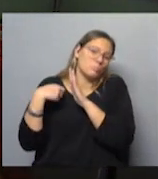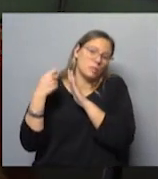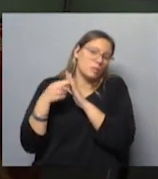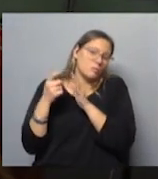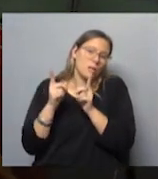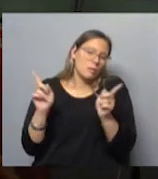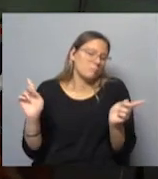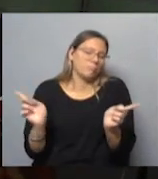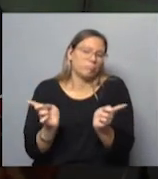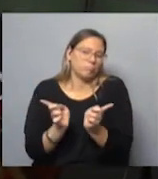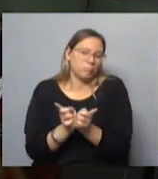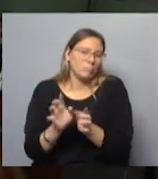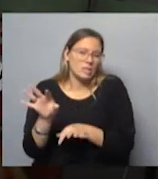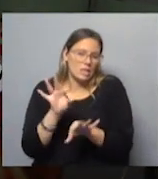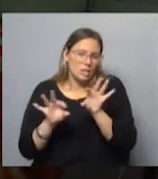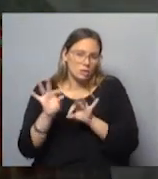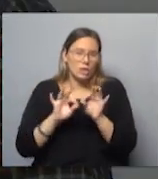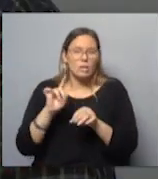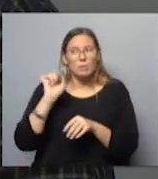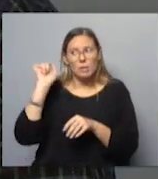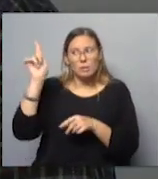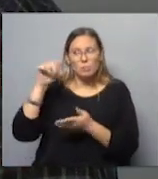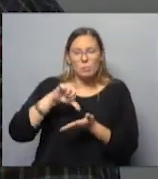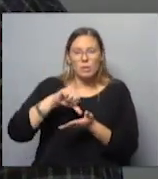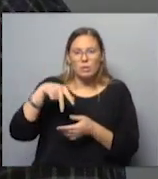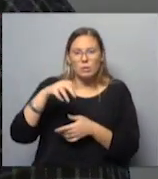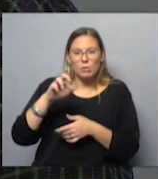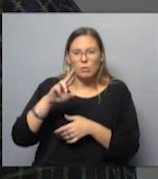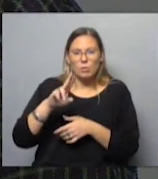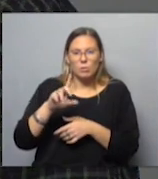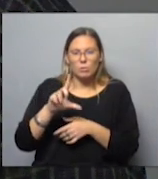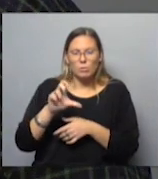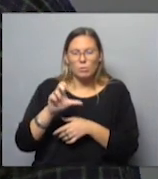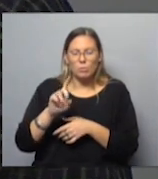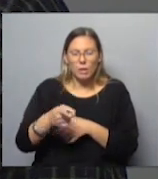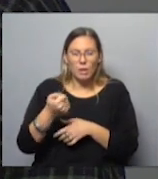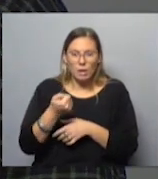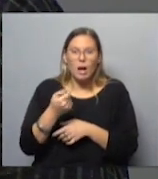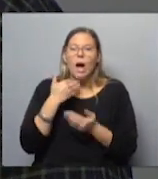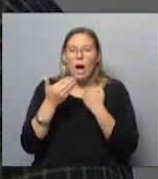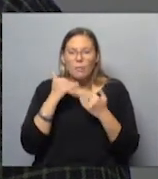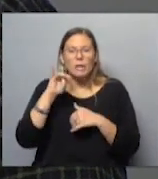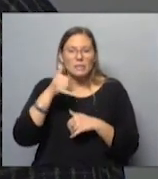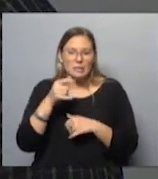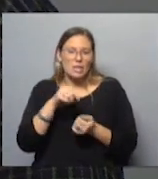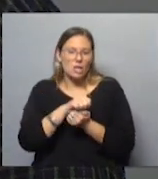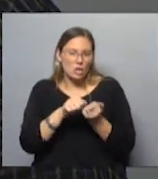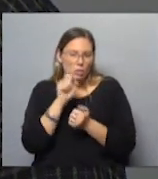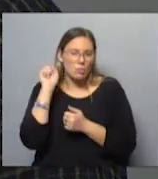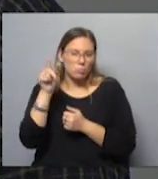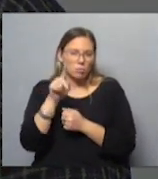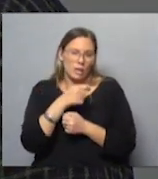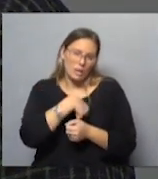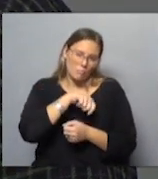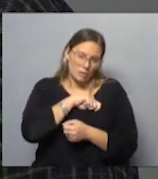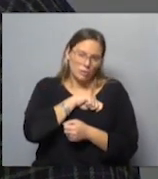hay que condensar. Y después en Noruega que sí se, y aparece más hablando en noruego que en